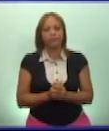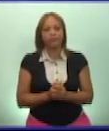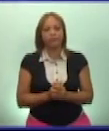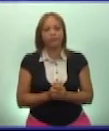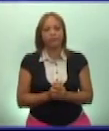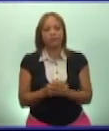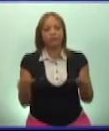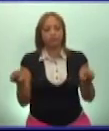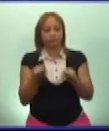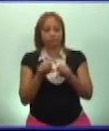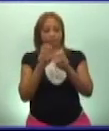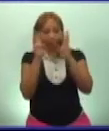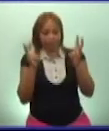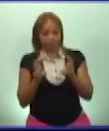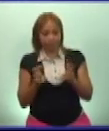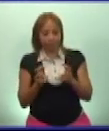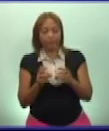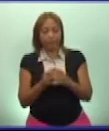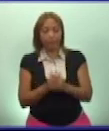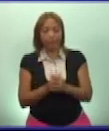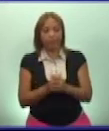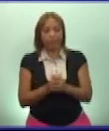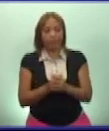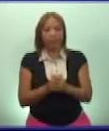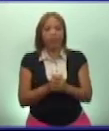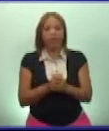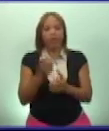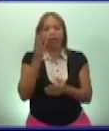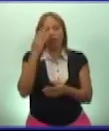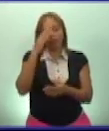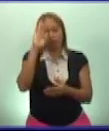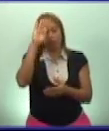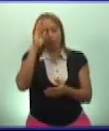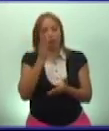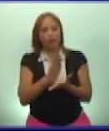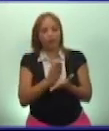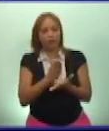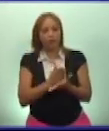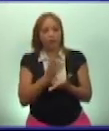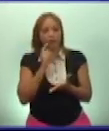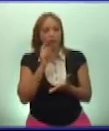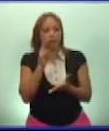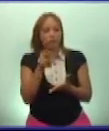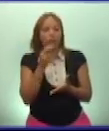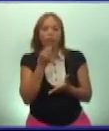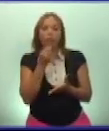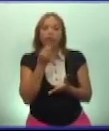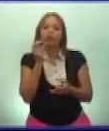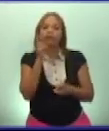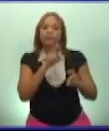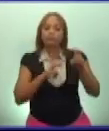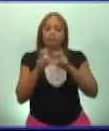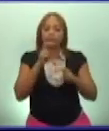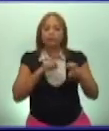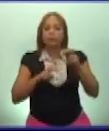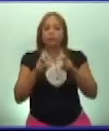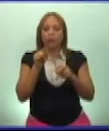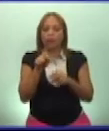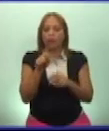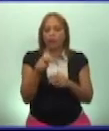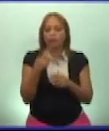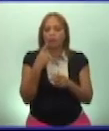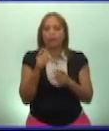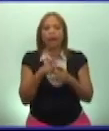te conectas con el portal Cubeduca, como te hemos orientado, podrás acceder a él y